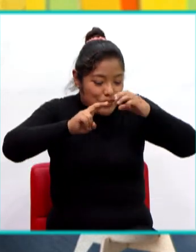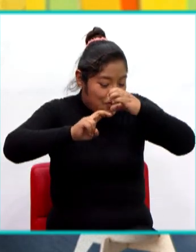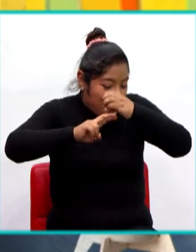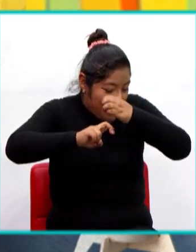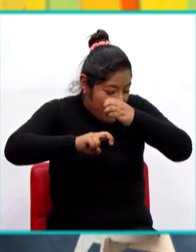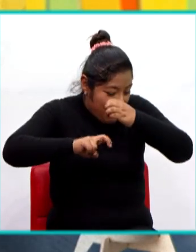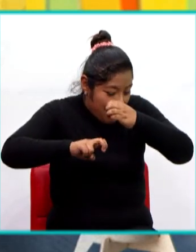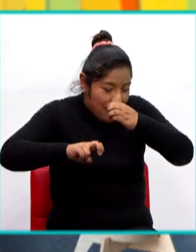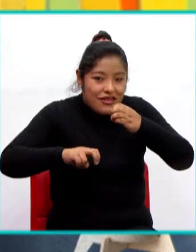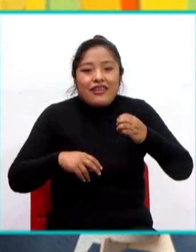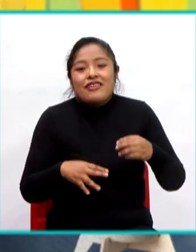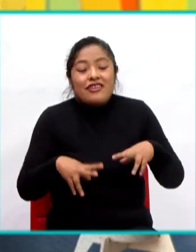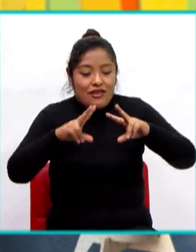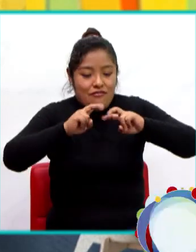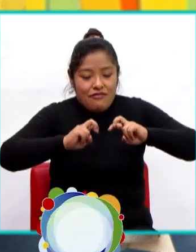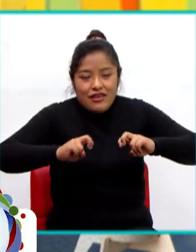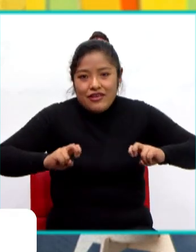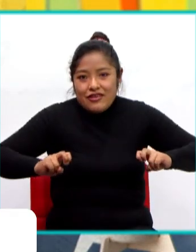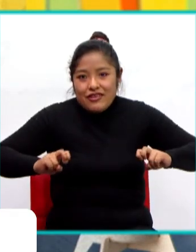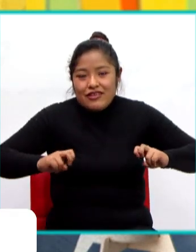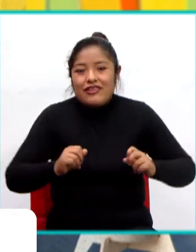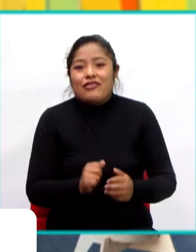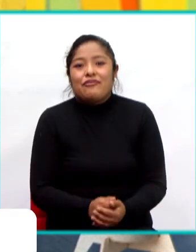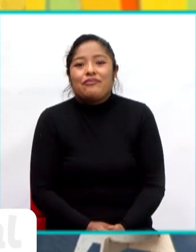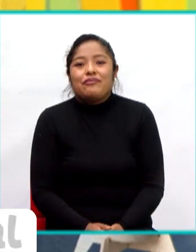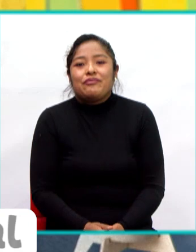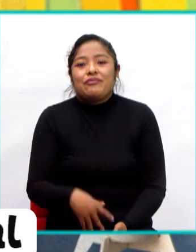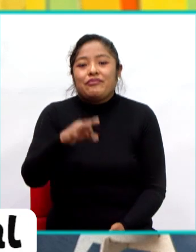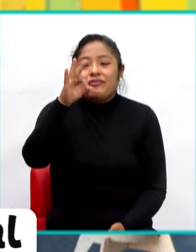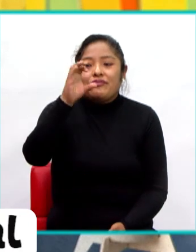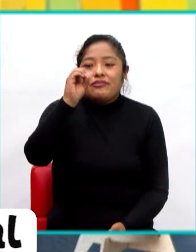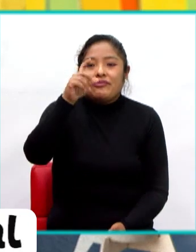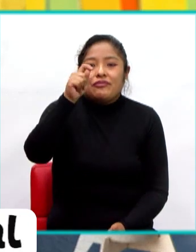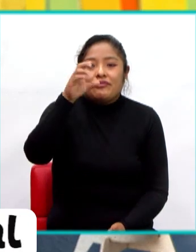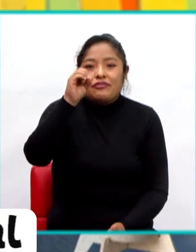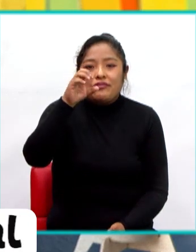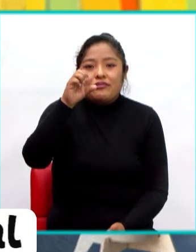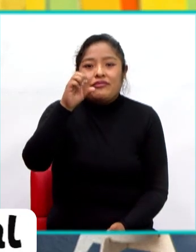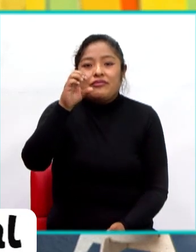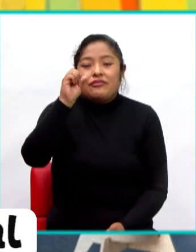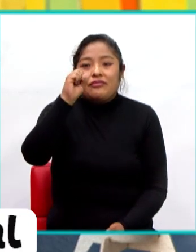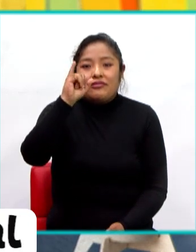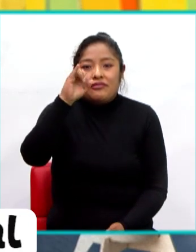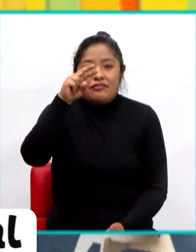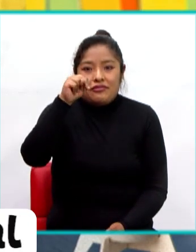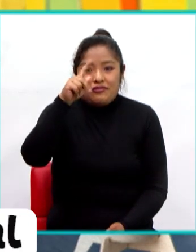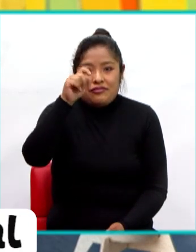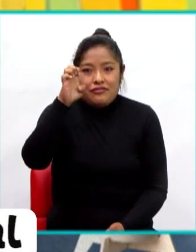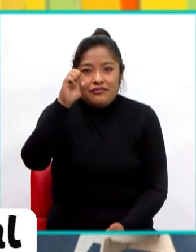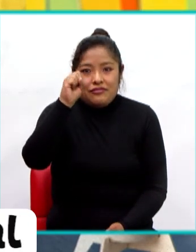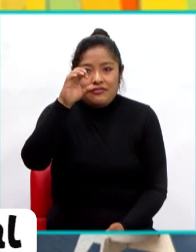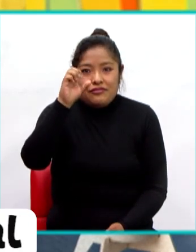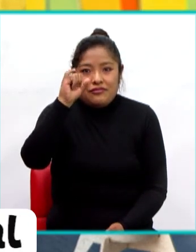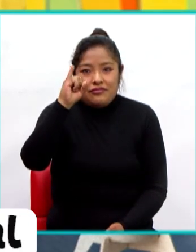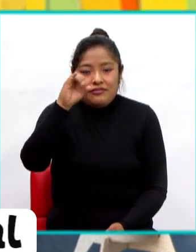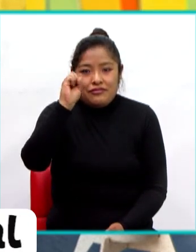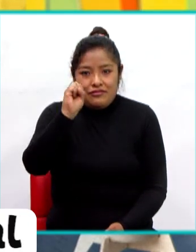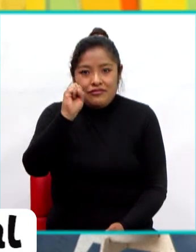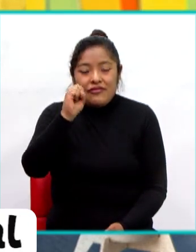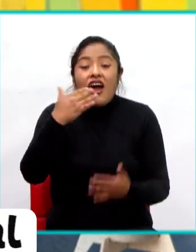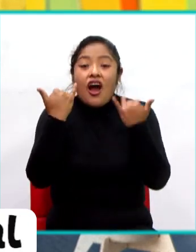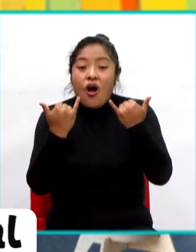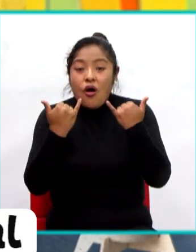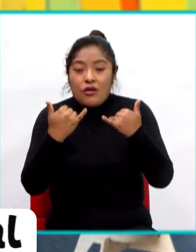Tierra de la fotosíntesis. Muy bien, ahora, ¿qué vamos a hacer? Vamos a trabajar y vamos a construir nosotros